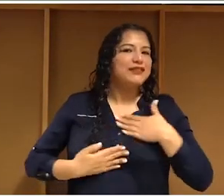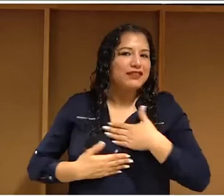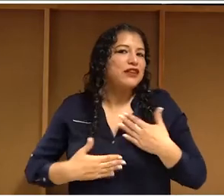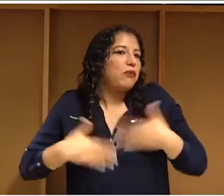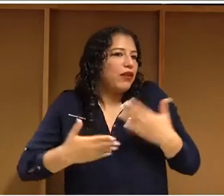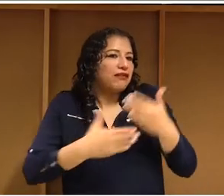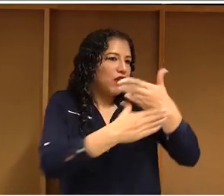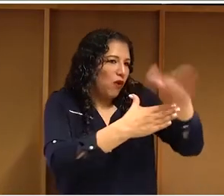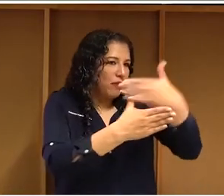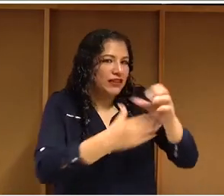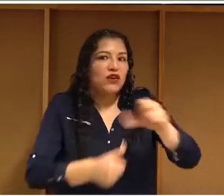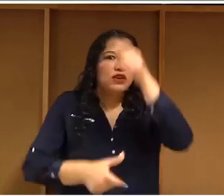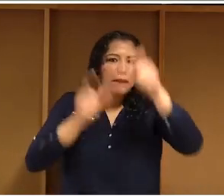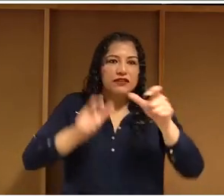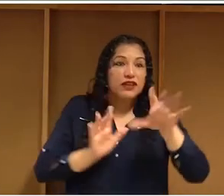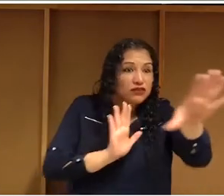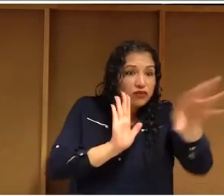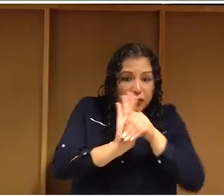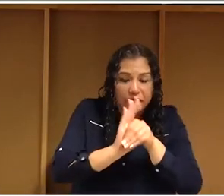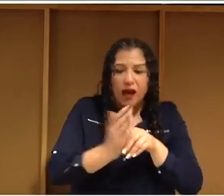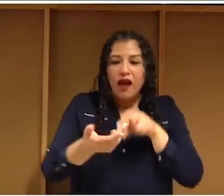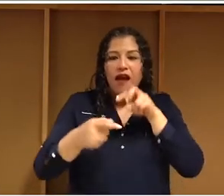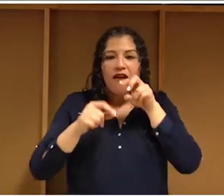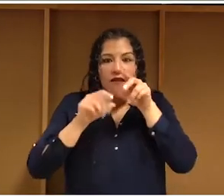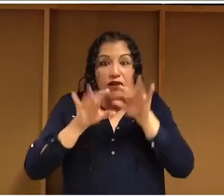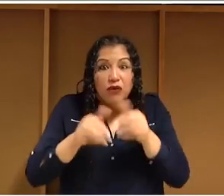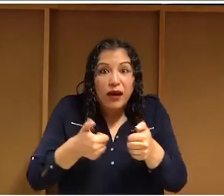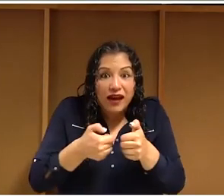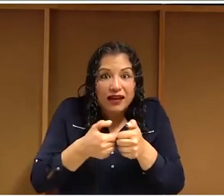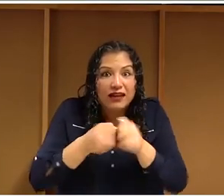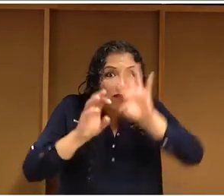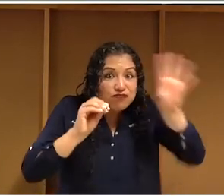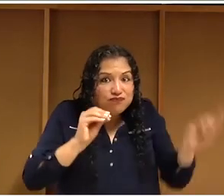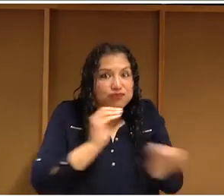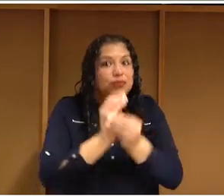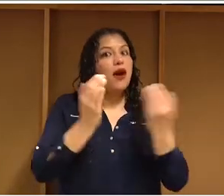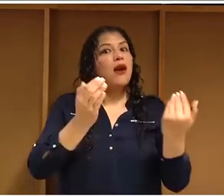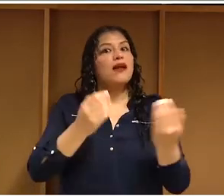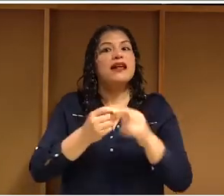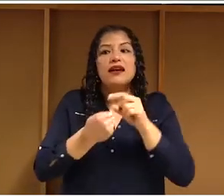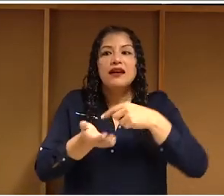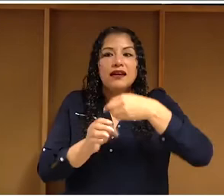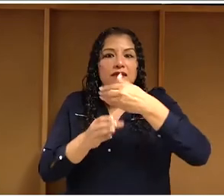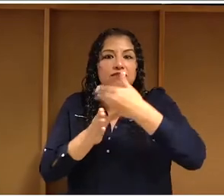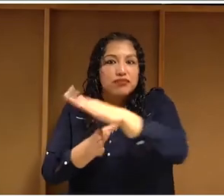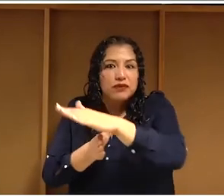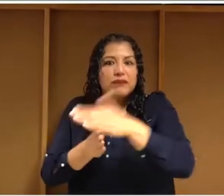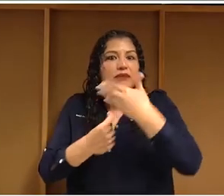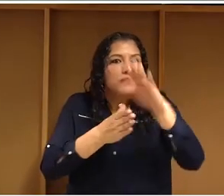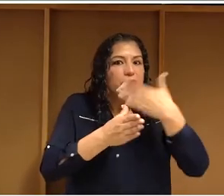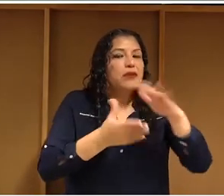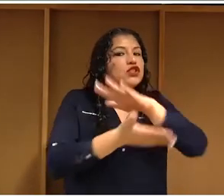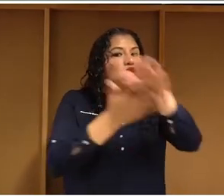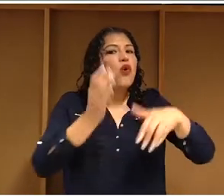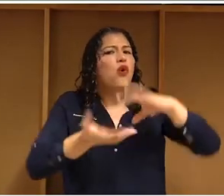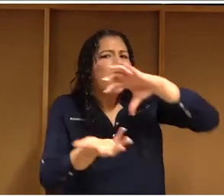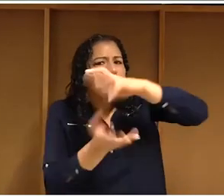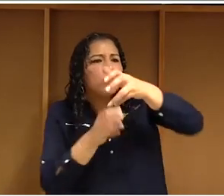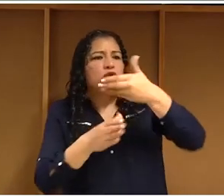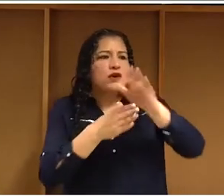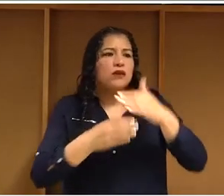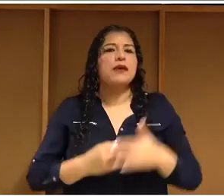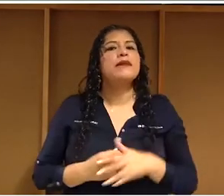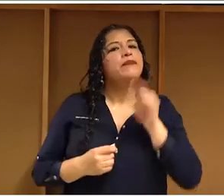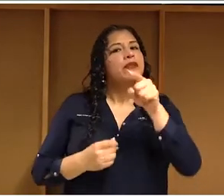compartirlos para que otros chicos otros usuarios otros chicos o chicas otros usuarios del videojuego también lo usen esto que